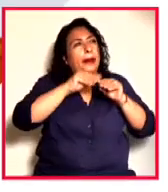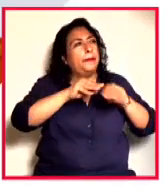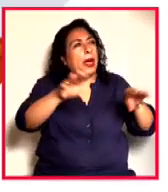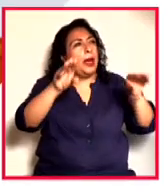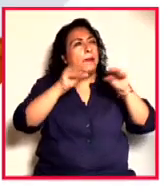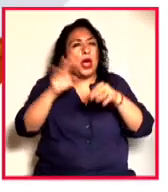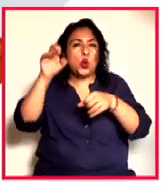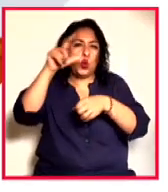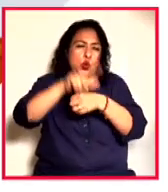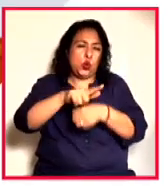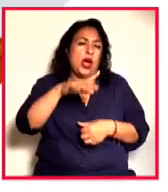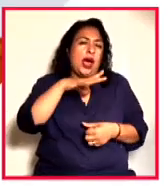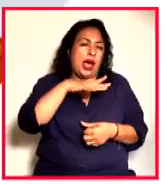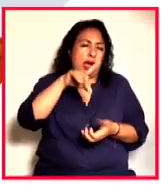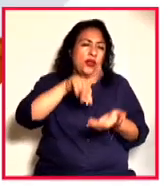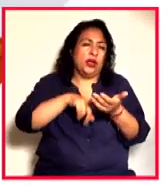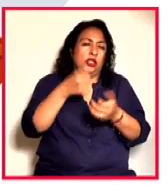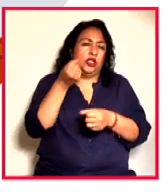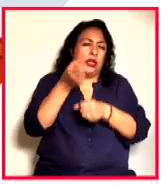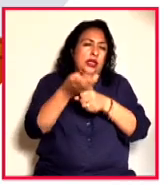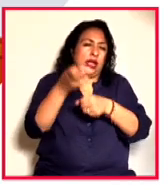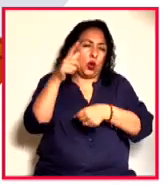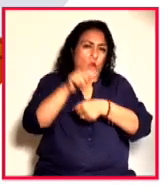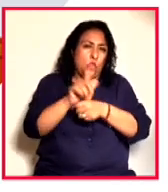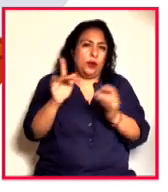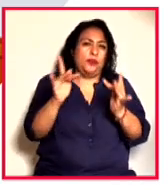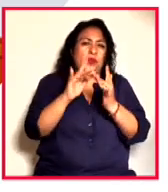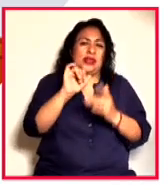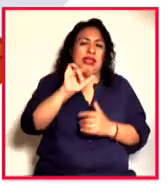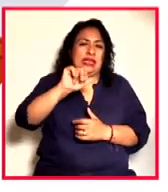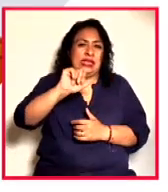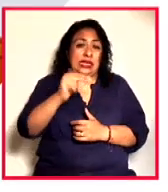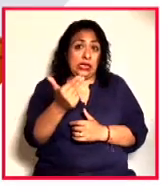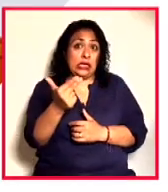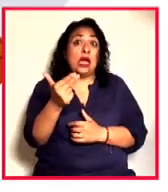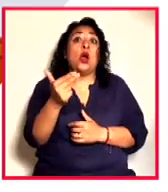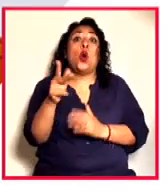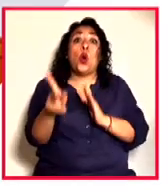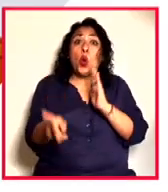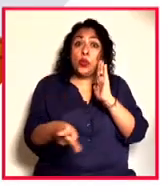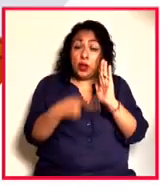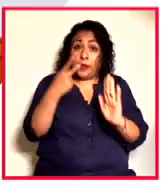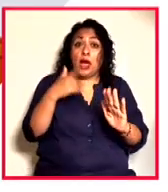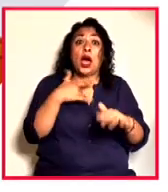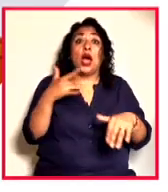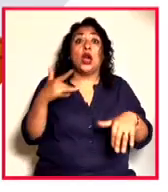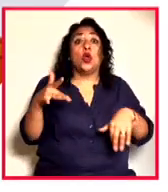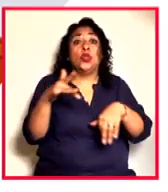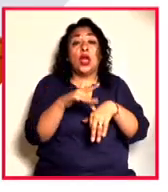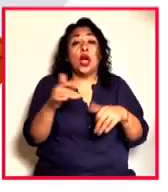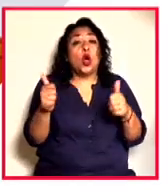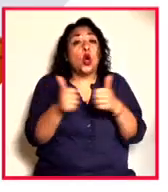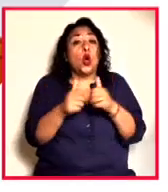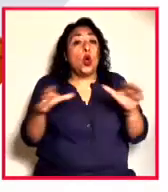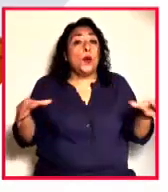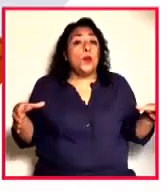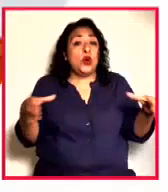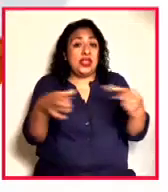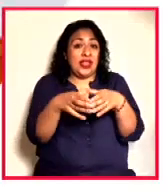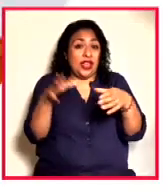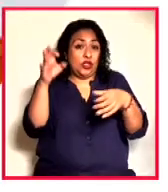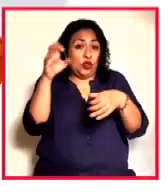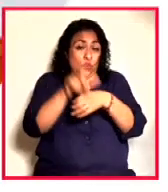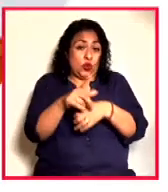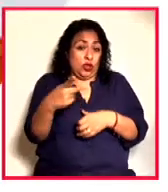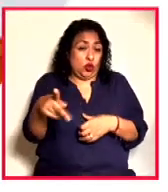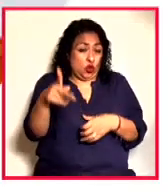que tiene la Secretaría de Cultura a través del INA, que vuelvan a tener contacto con las comunidades culturales de las que